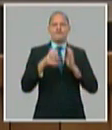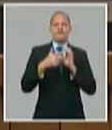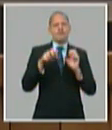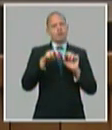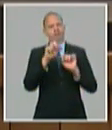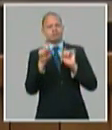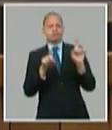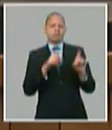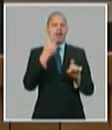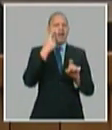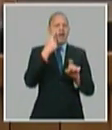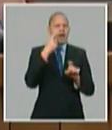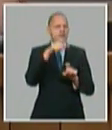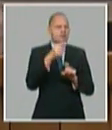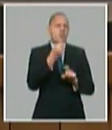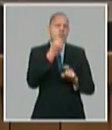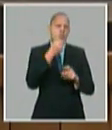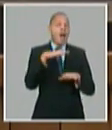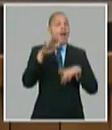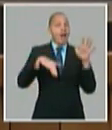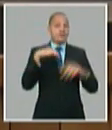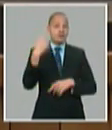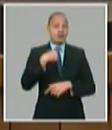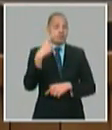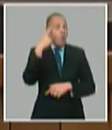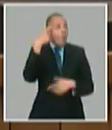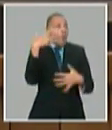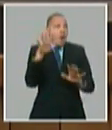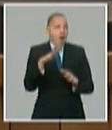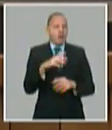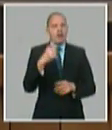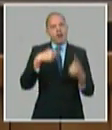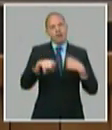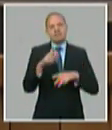son posibles soñamos muchas veces al hacer los estudios de factibilidad